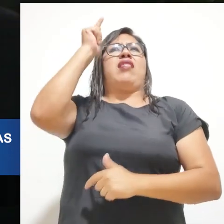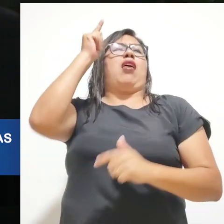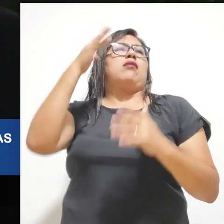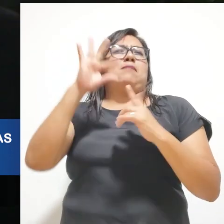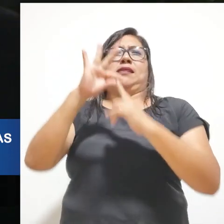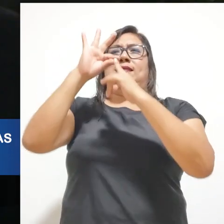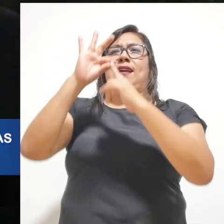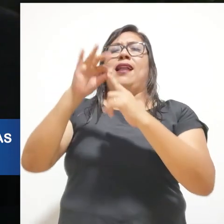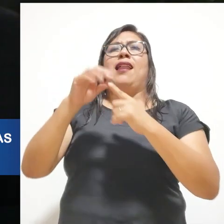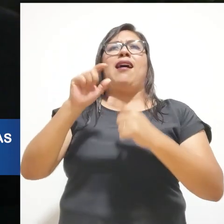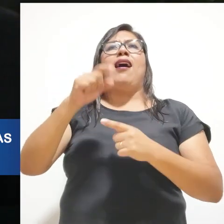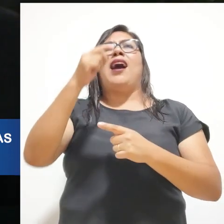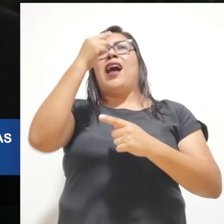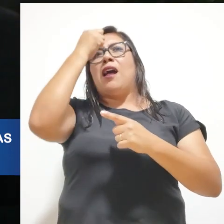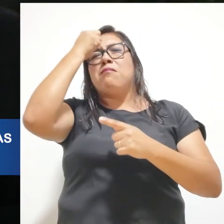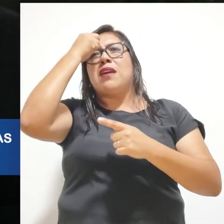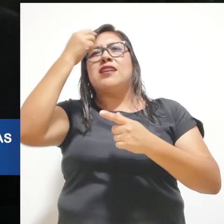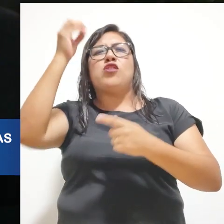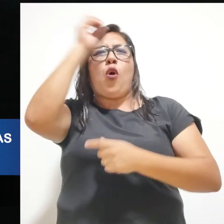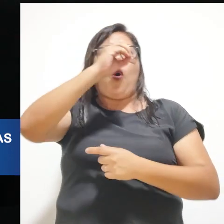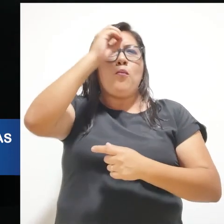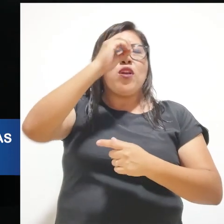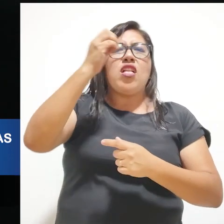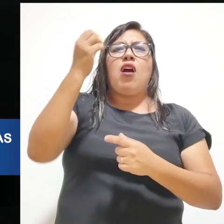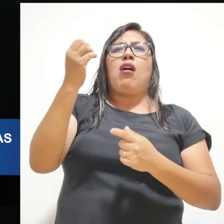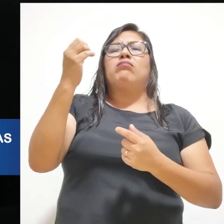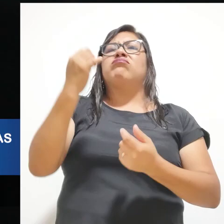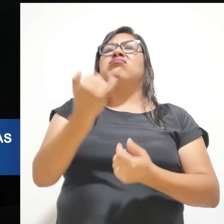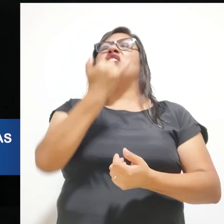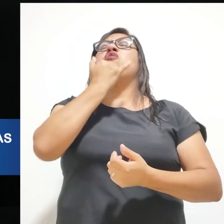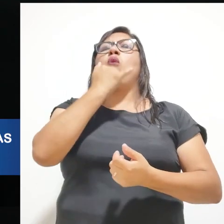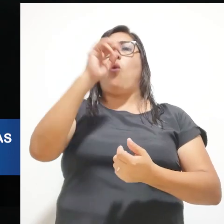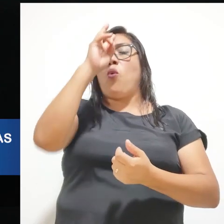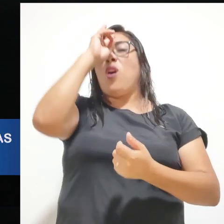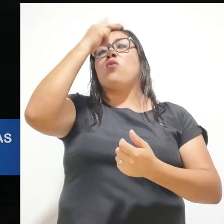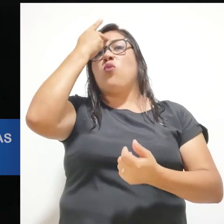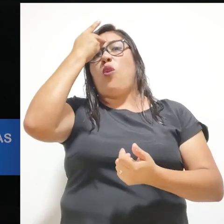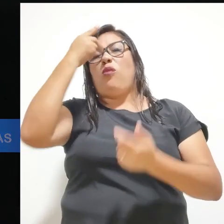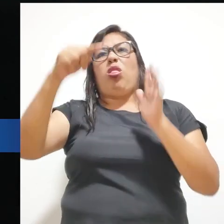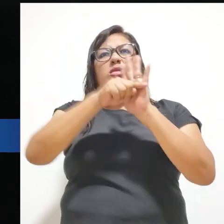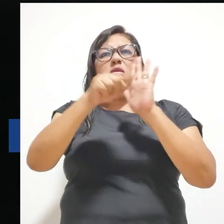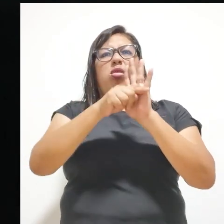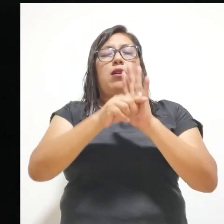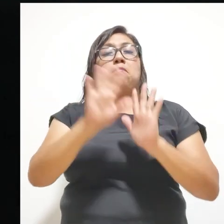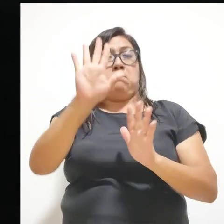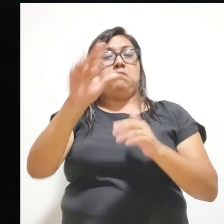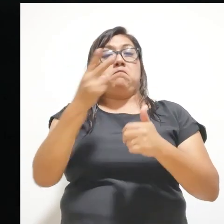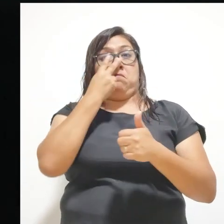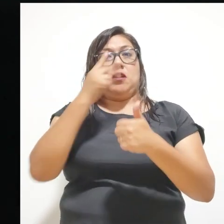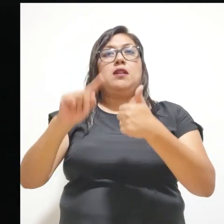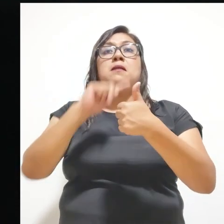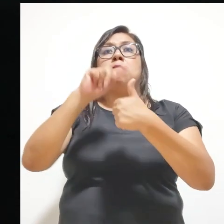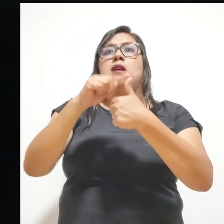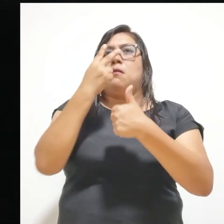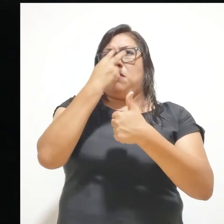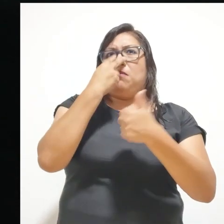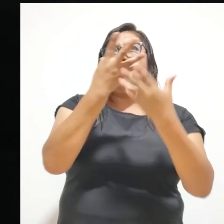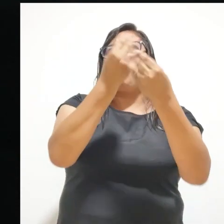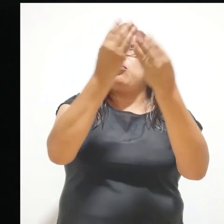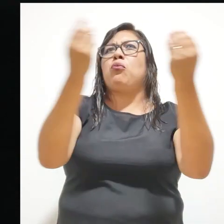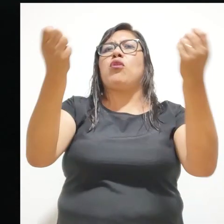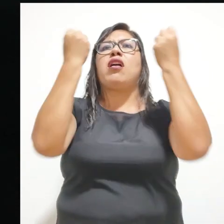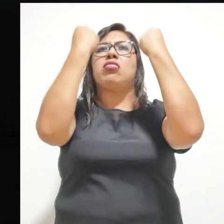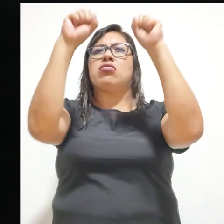especial. De arribar el estigma. Exactamente, todos estos heterotipos totalmente negativos. En primer lugar, mira la cantidad de